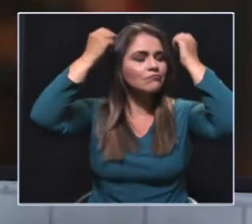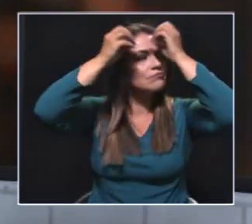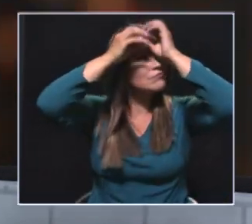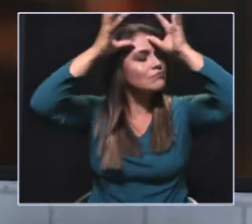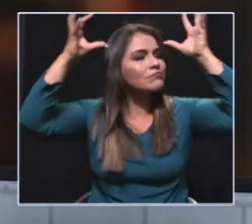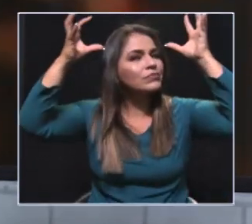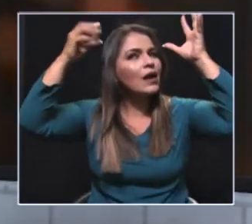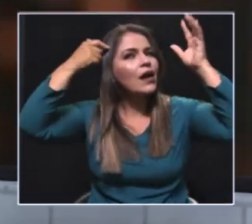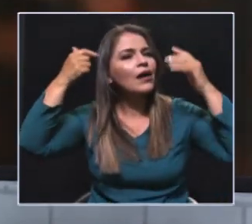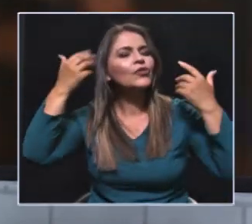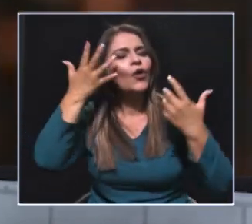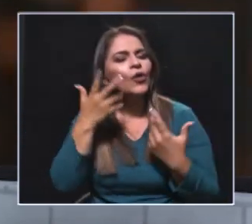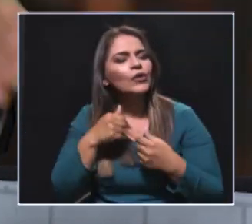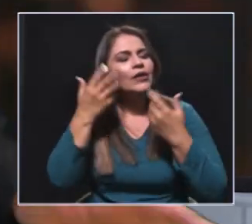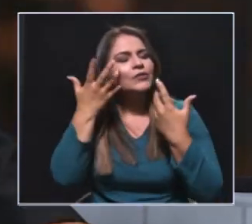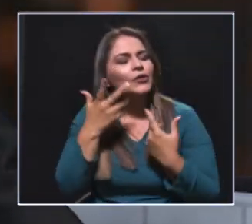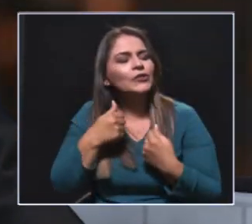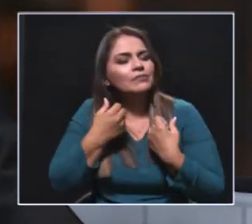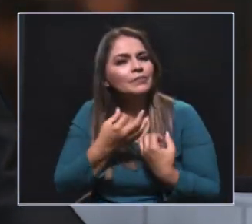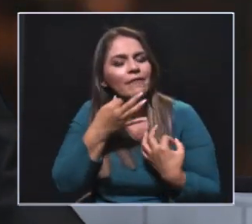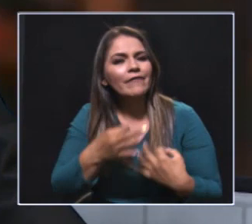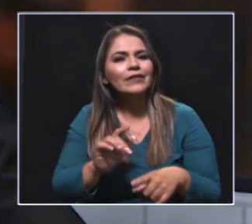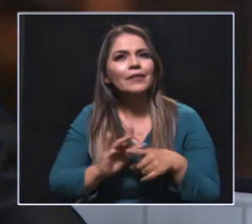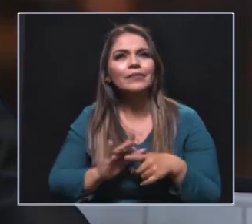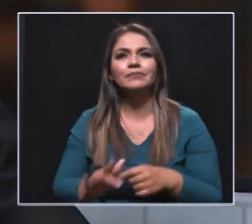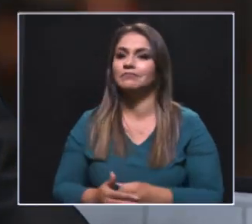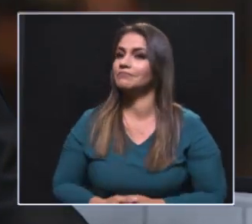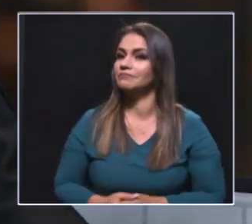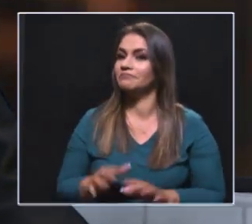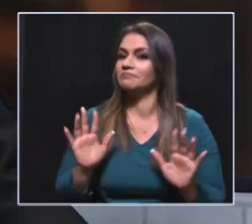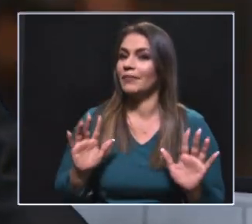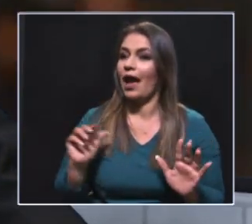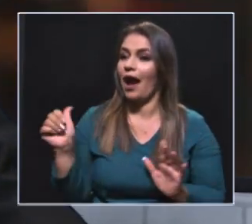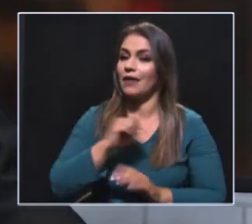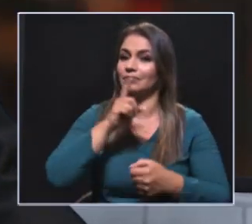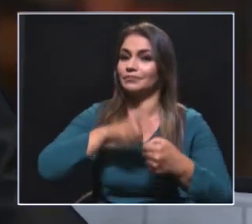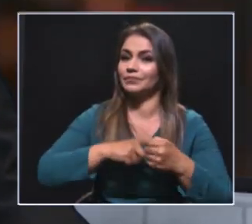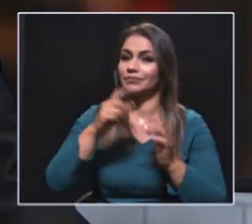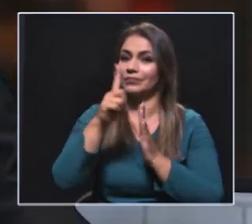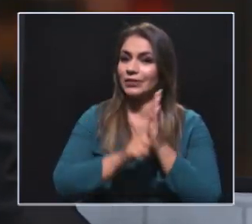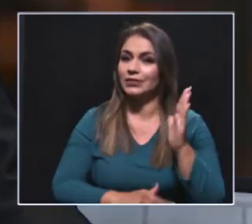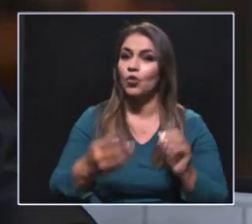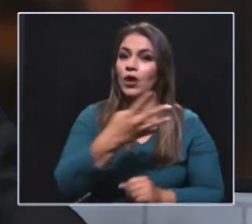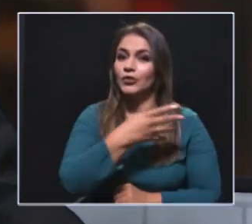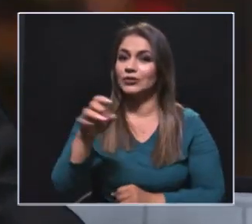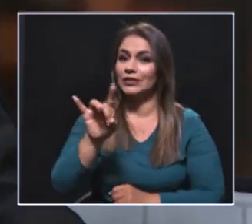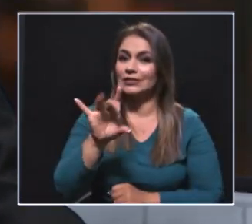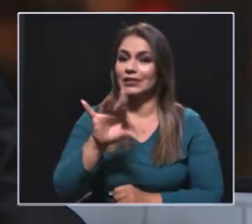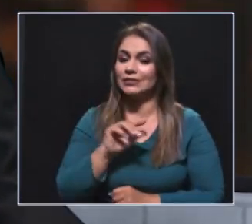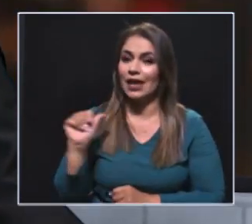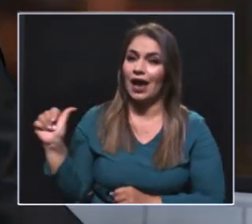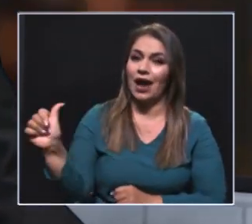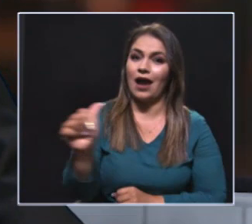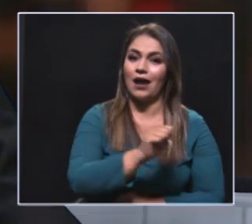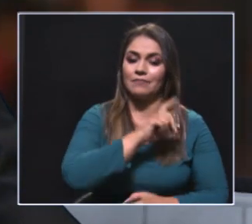ellas querían, y todos los días lo deben de convertir en realidad, por eso estamos muy optimistas que las mujeres que se inscribieron con nosotros, las 415 que